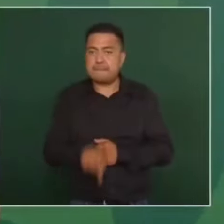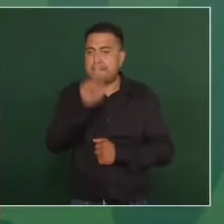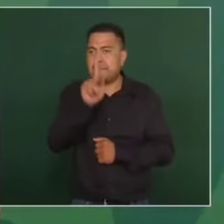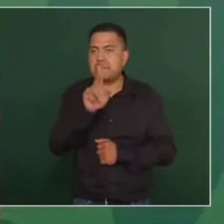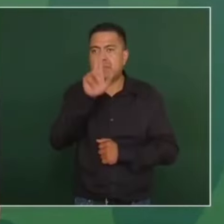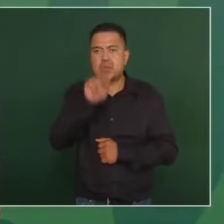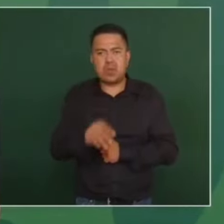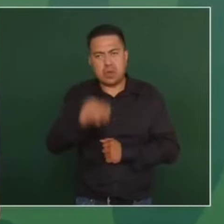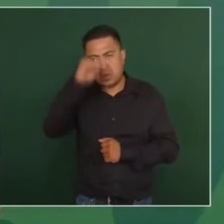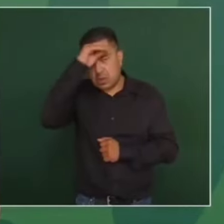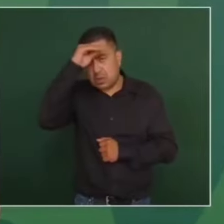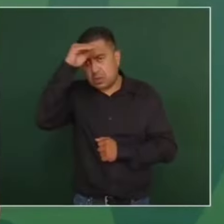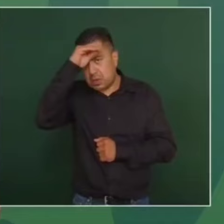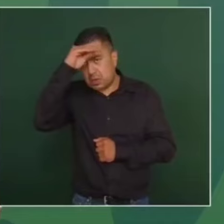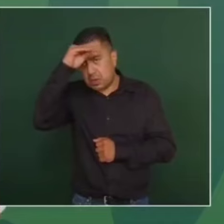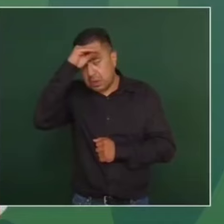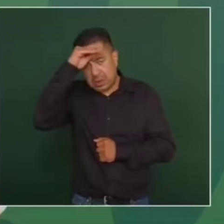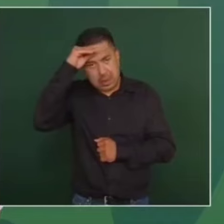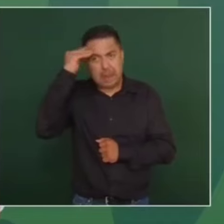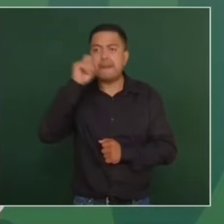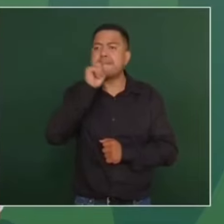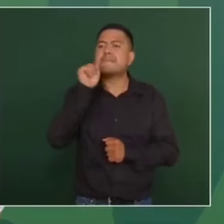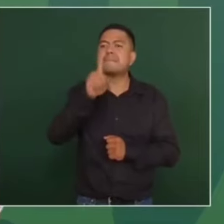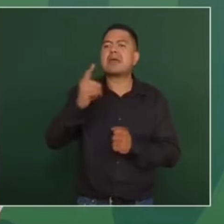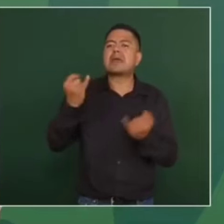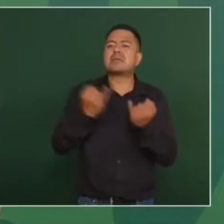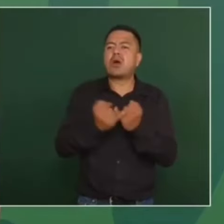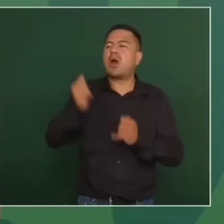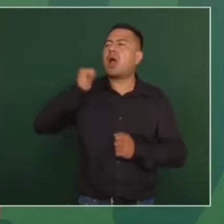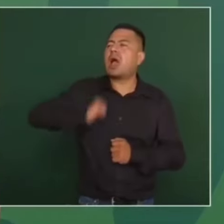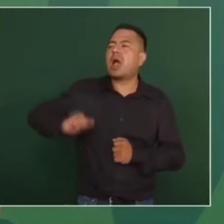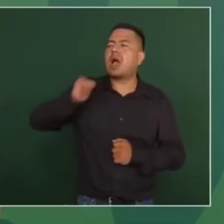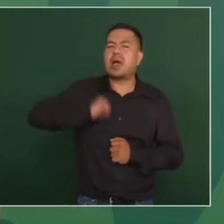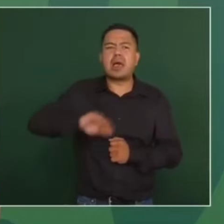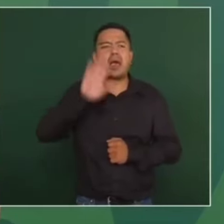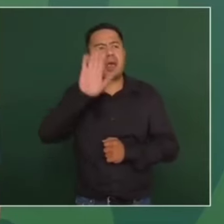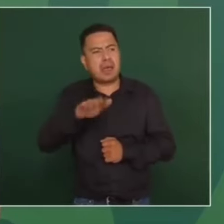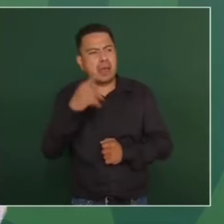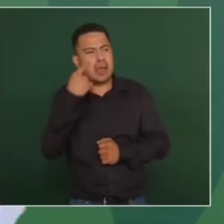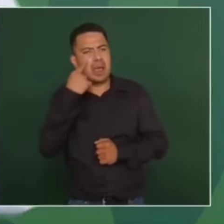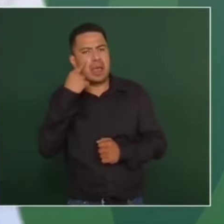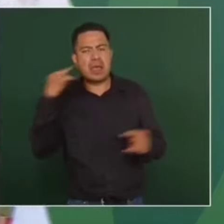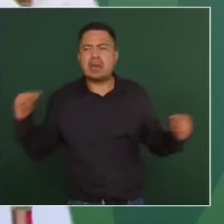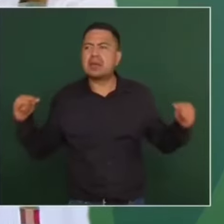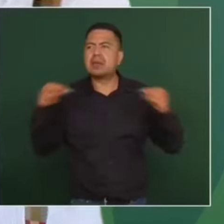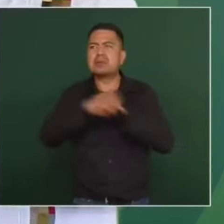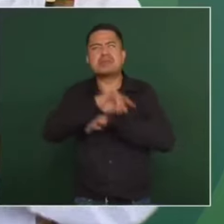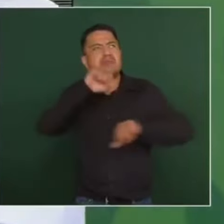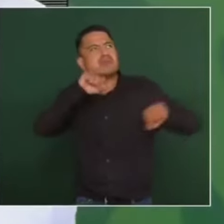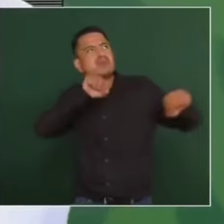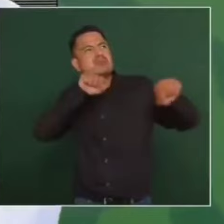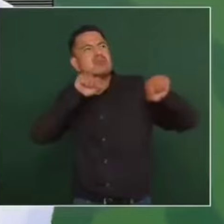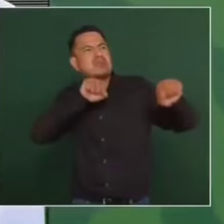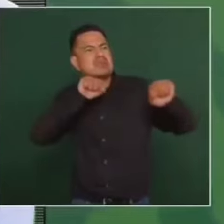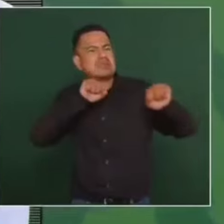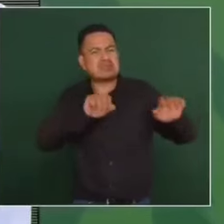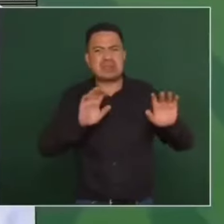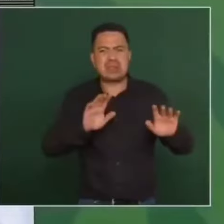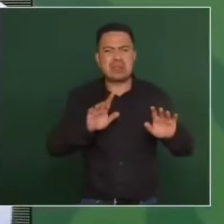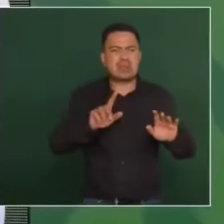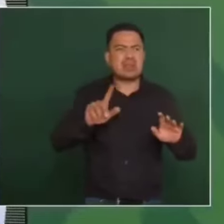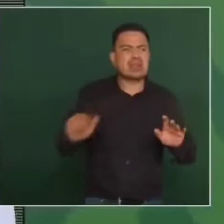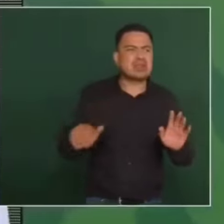no estén pensando que es lo mismo de antes, de que a ver, te vamos a tomar las carreteras y